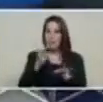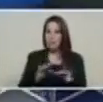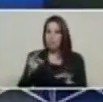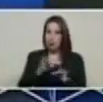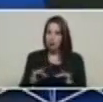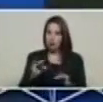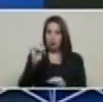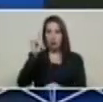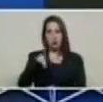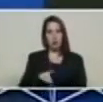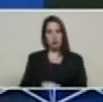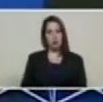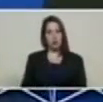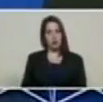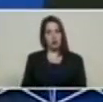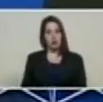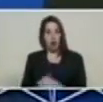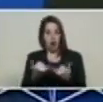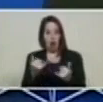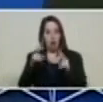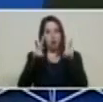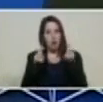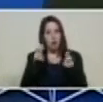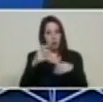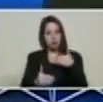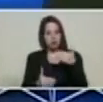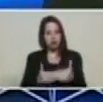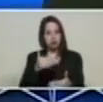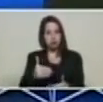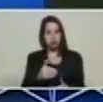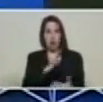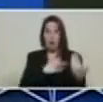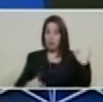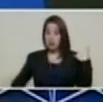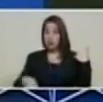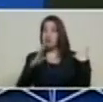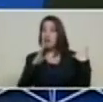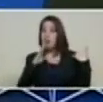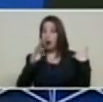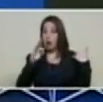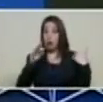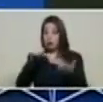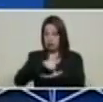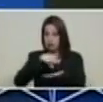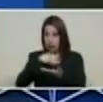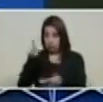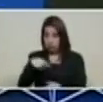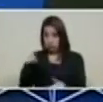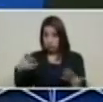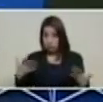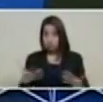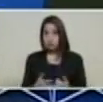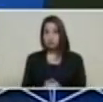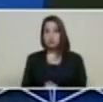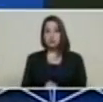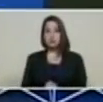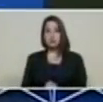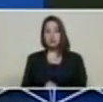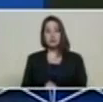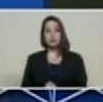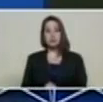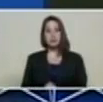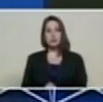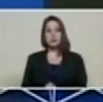ahora vamos a una nueva etapa, presidente del Banco Central de Venezuela, doctor Calixto